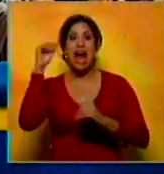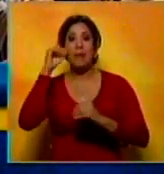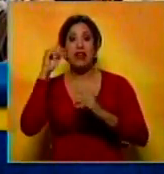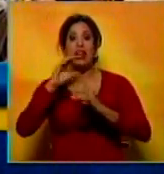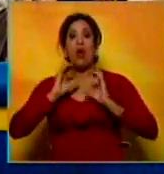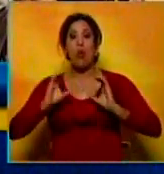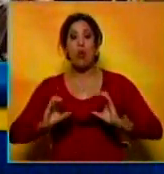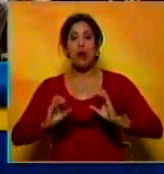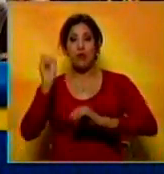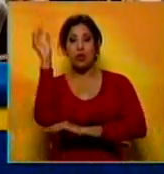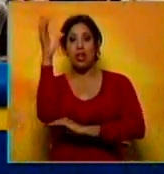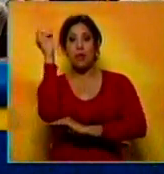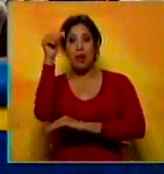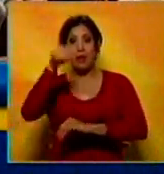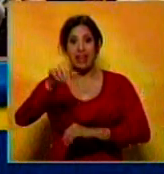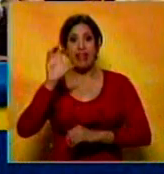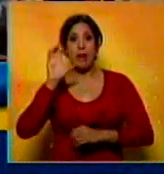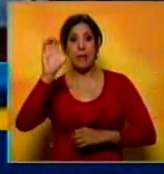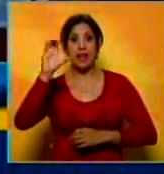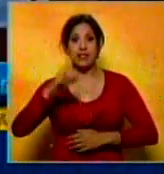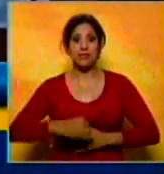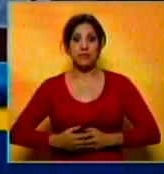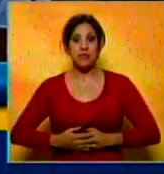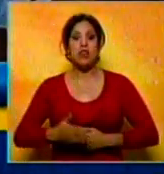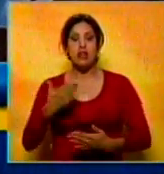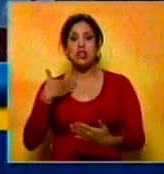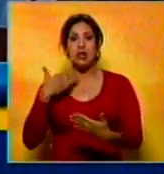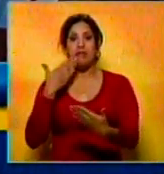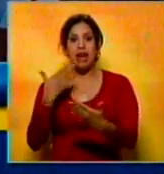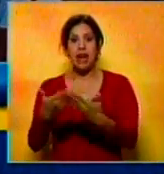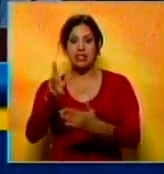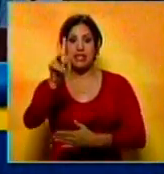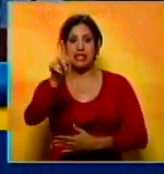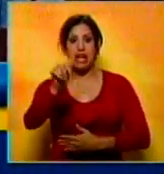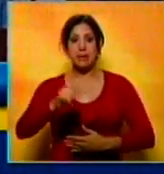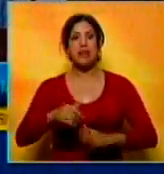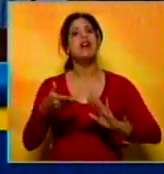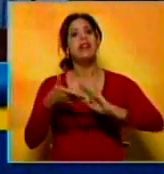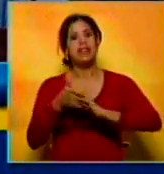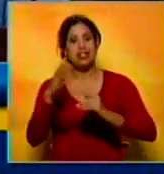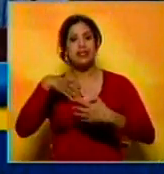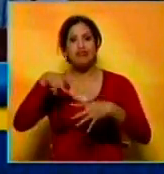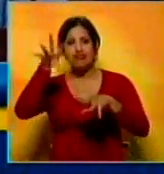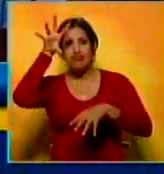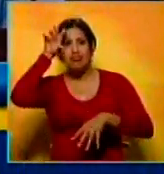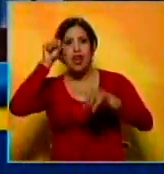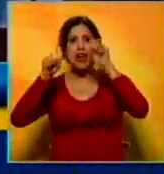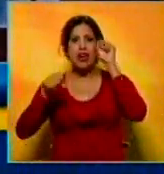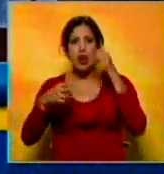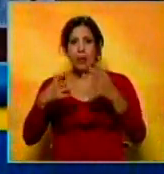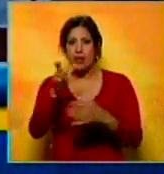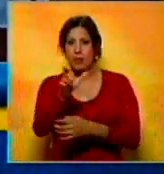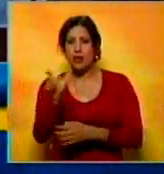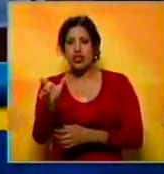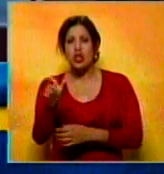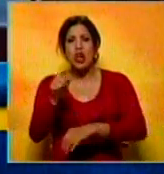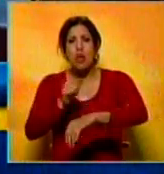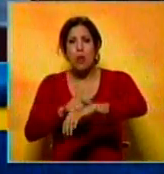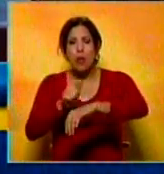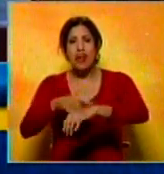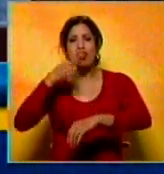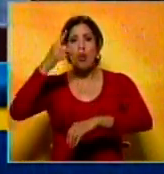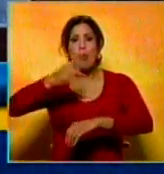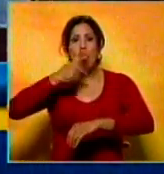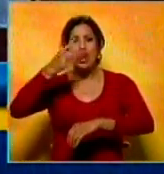al cuerpo diplomático acreditado en el país. Quiero agradecer también la comprensión del momento